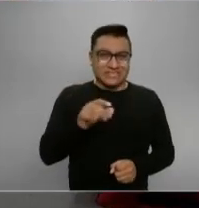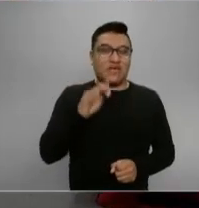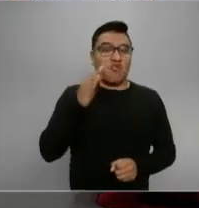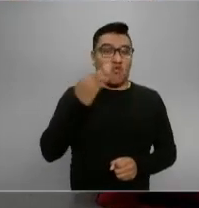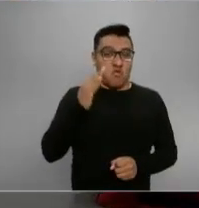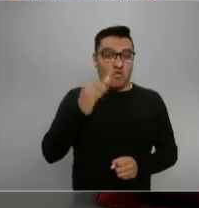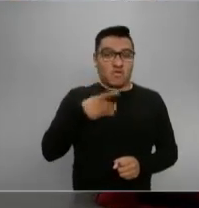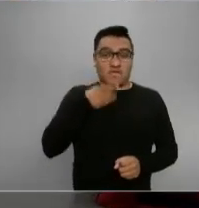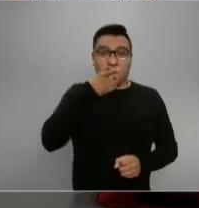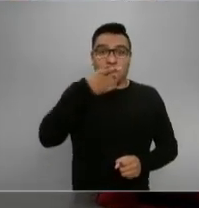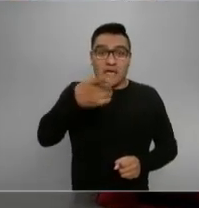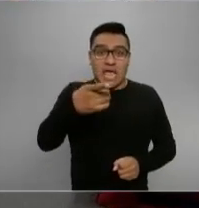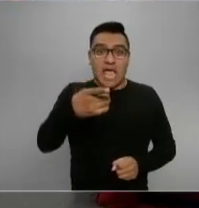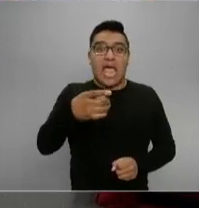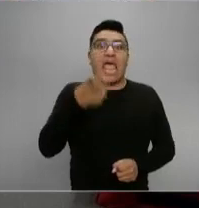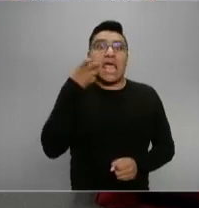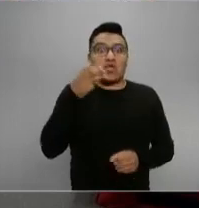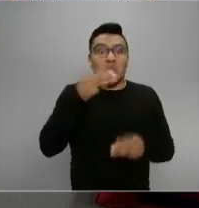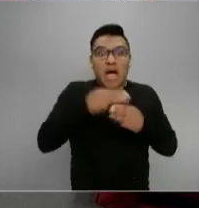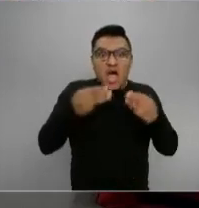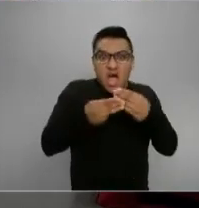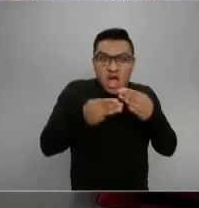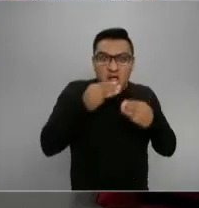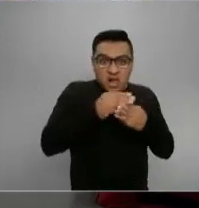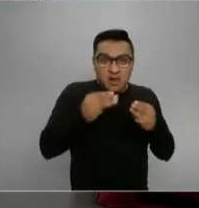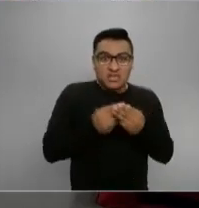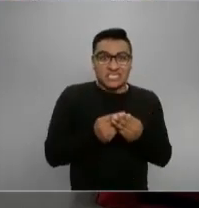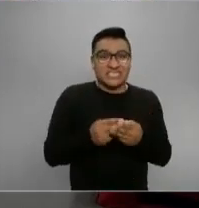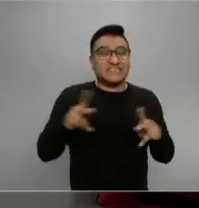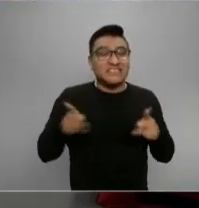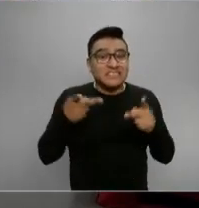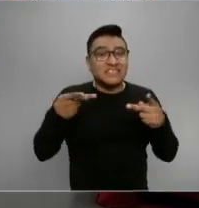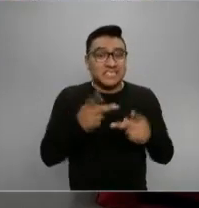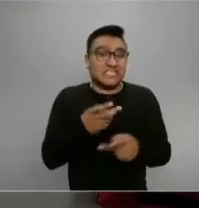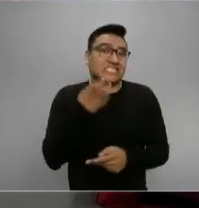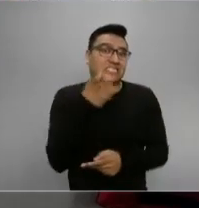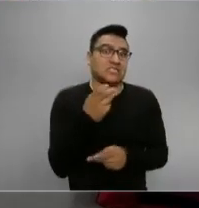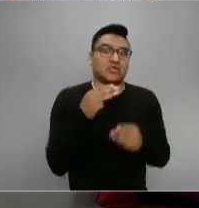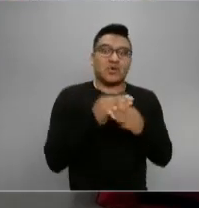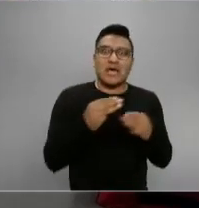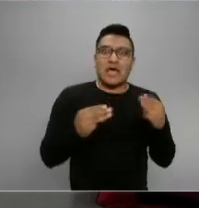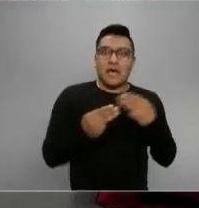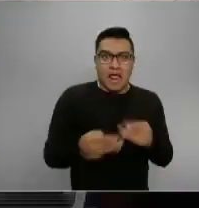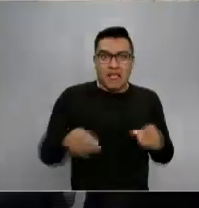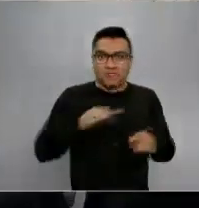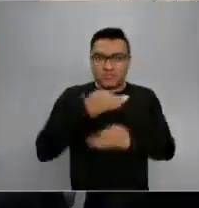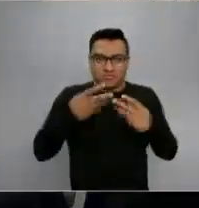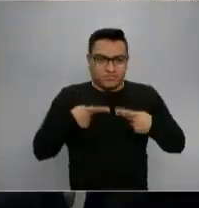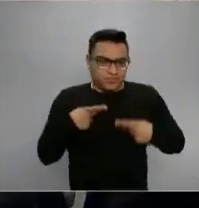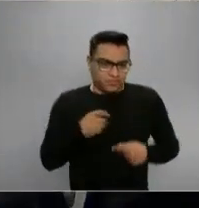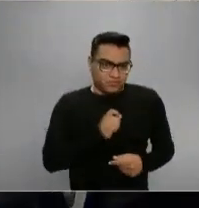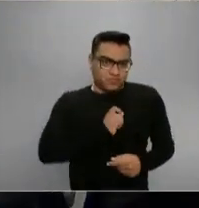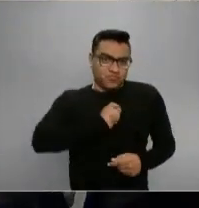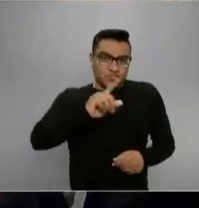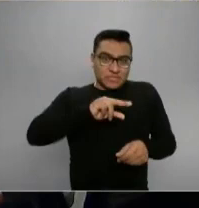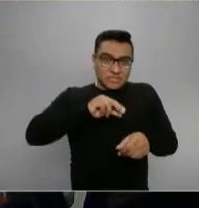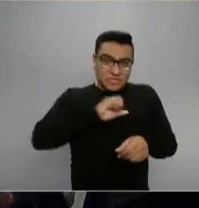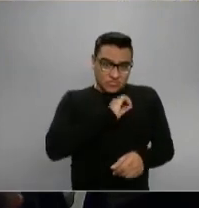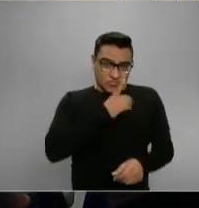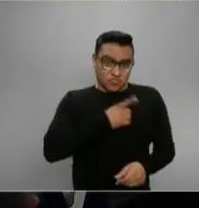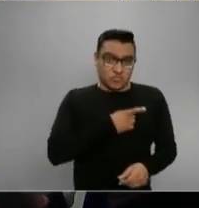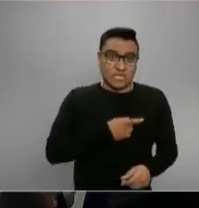estos instrumentos fundamentales para los profesionales de la salud en la atención